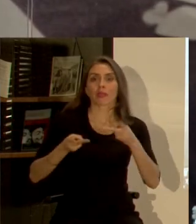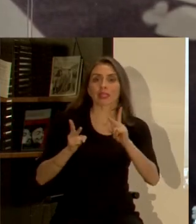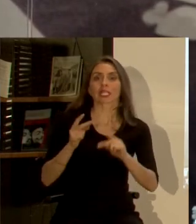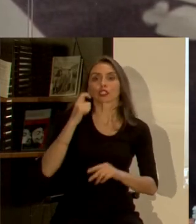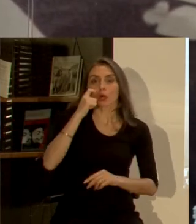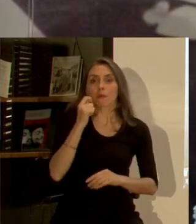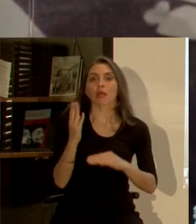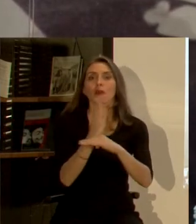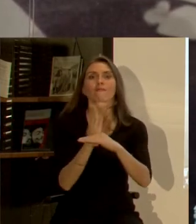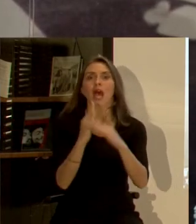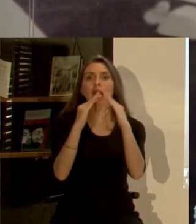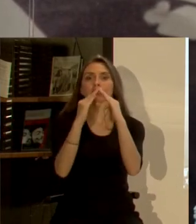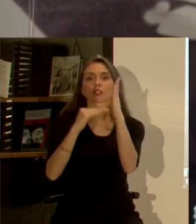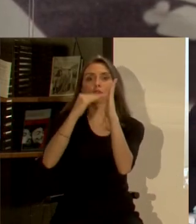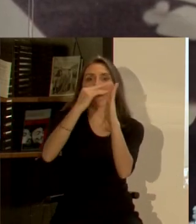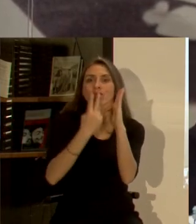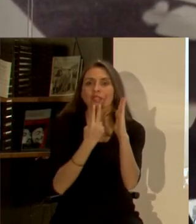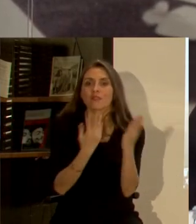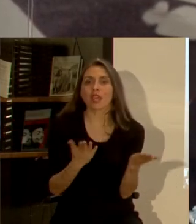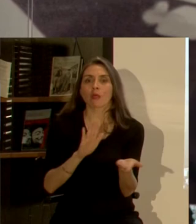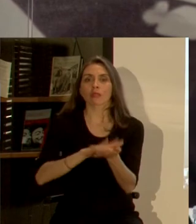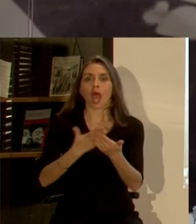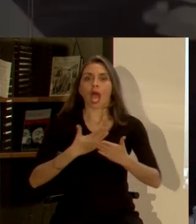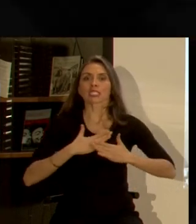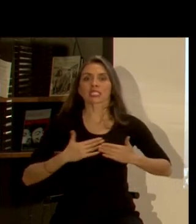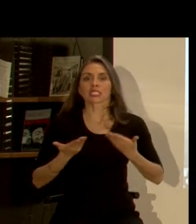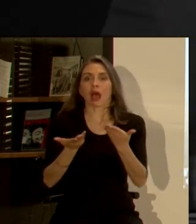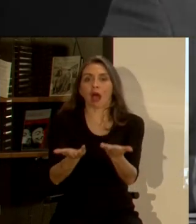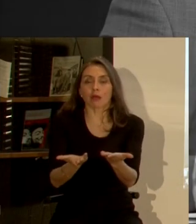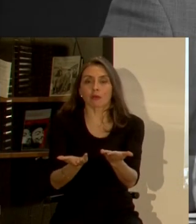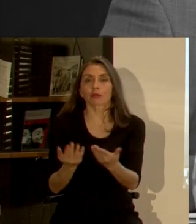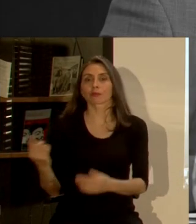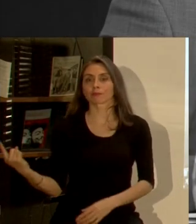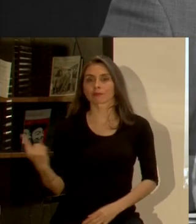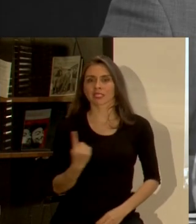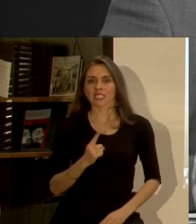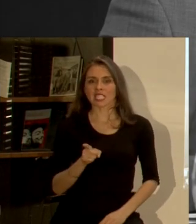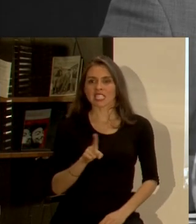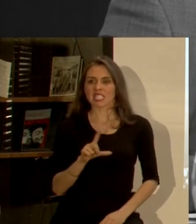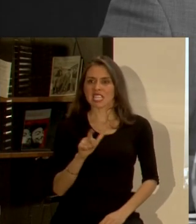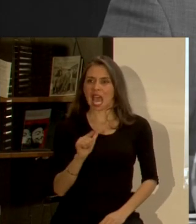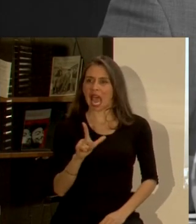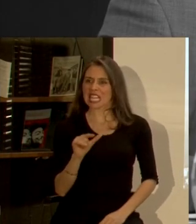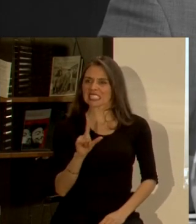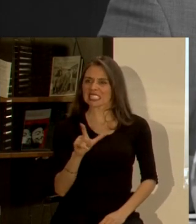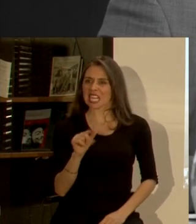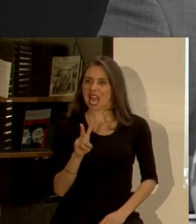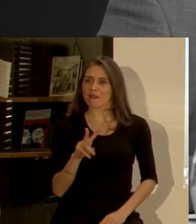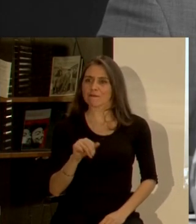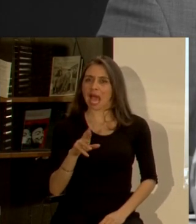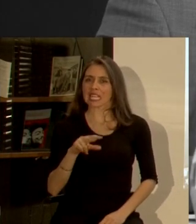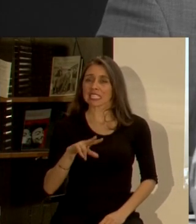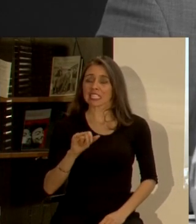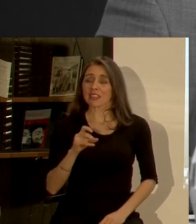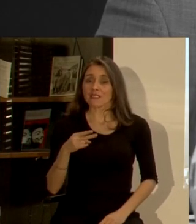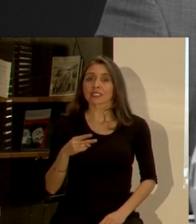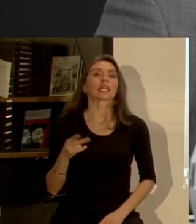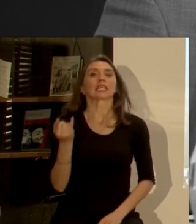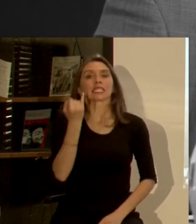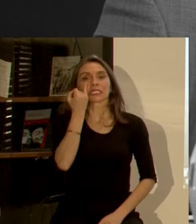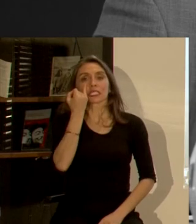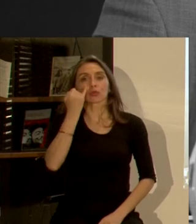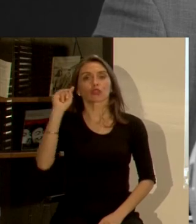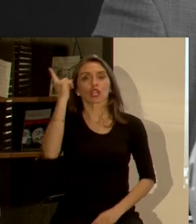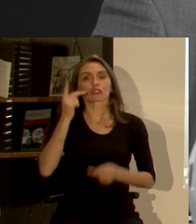básicos como la vivienda como la salud para eso quiero invitar a nuestra mesa a Branislav Marelich él es director del Instituto Nacional de Derechos